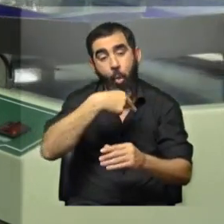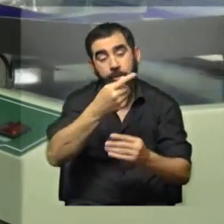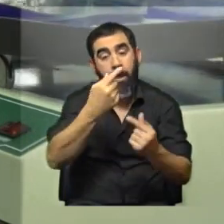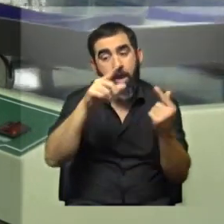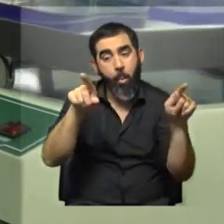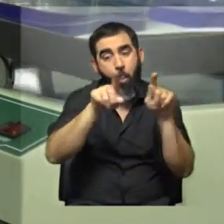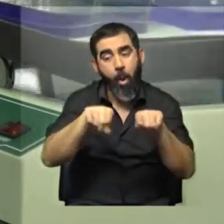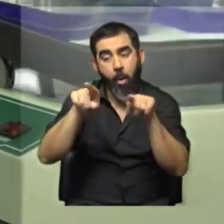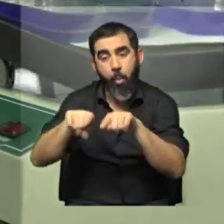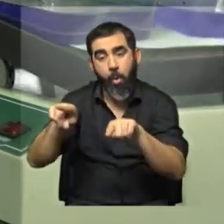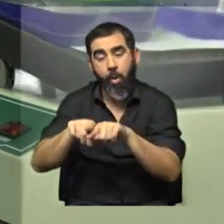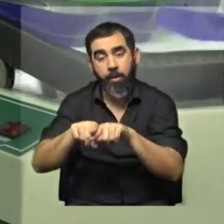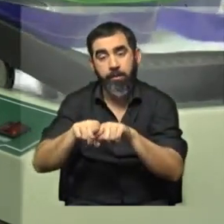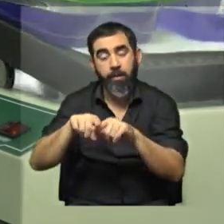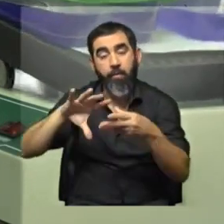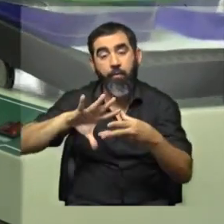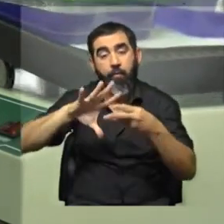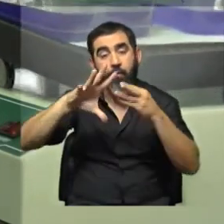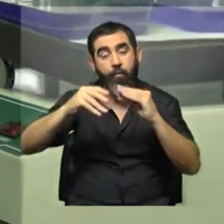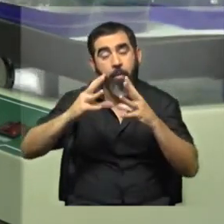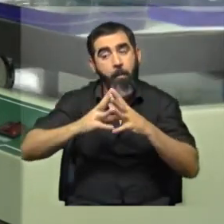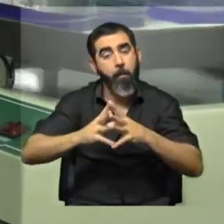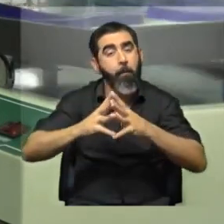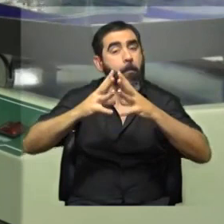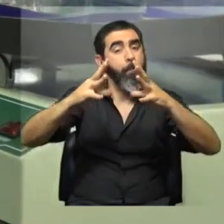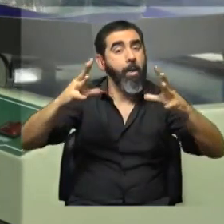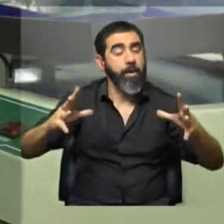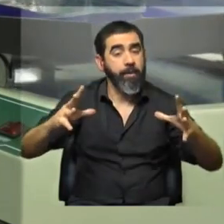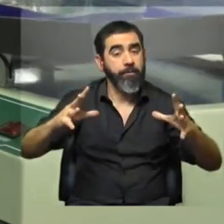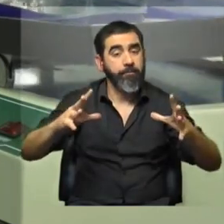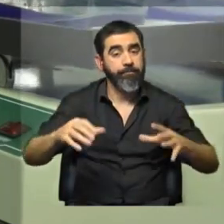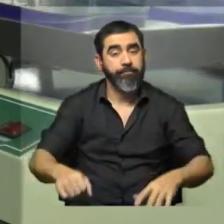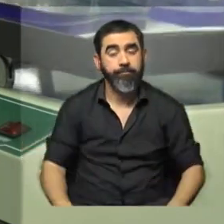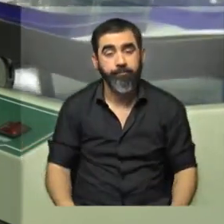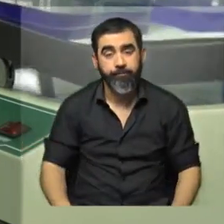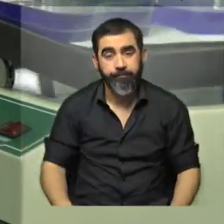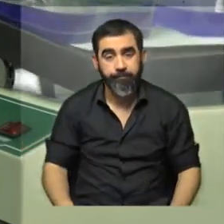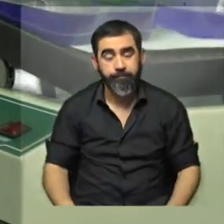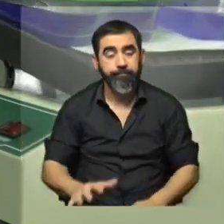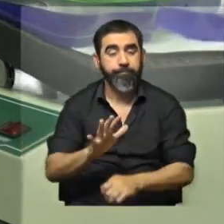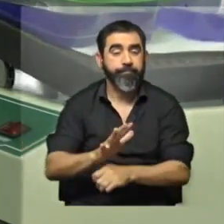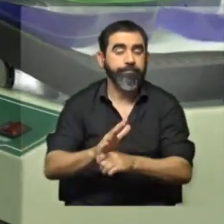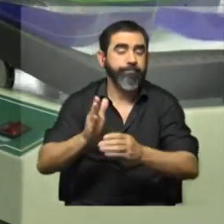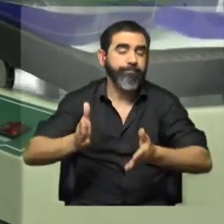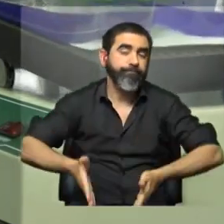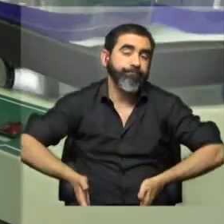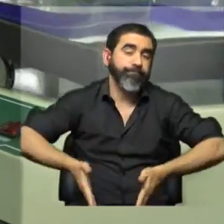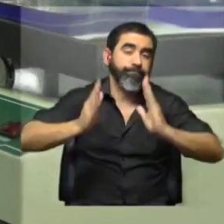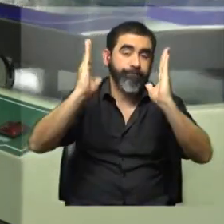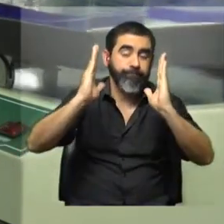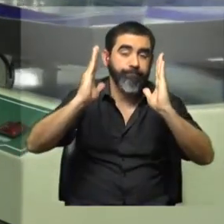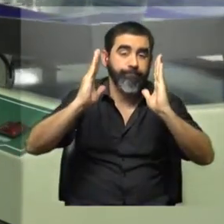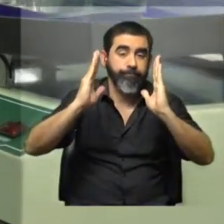empiezan a formar estructuras que cada vez son más grandes, que terminan generando como torres, que son